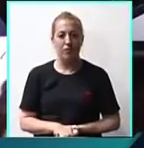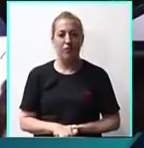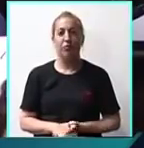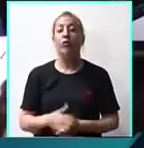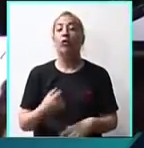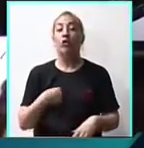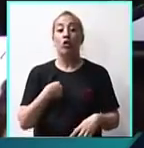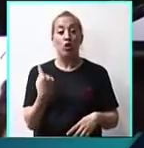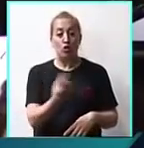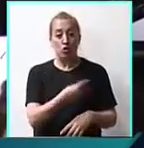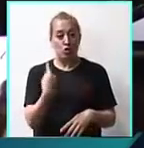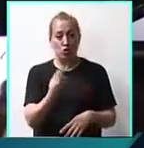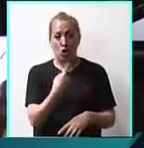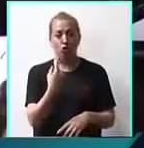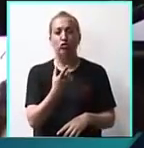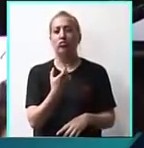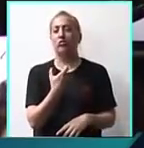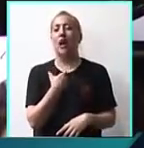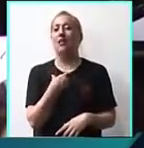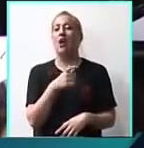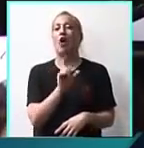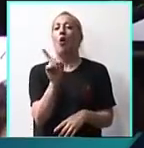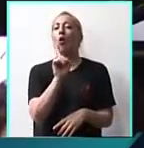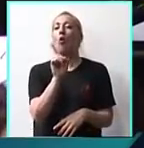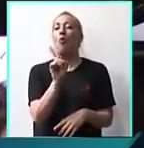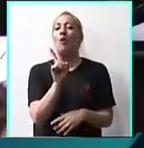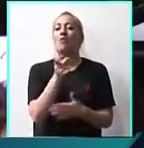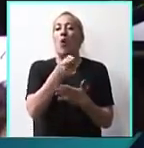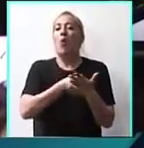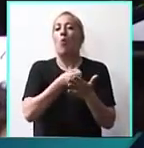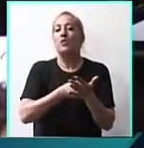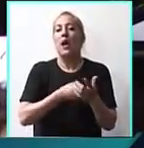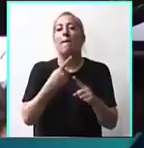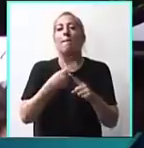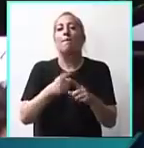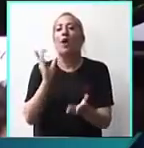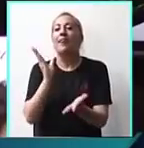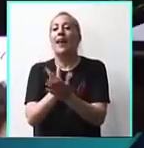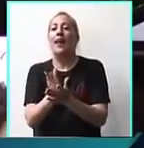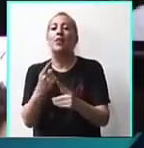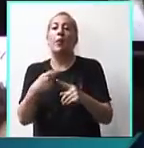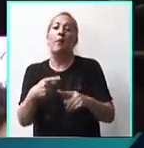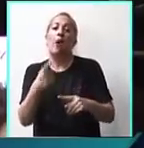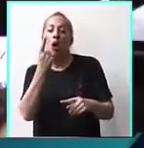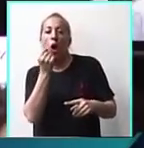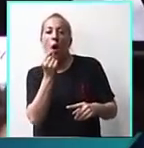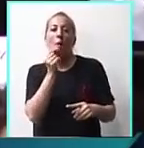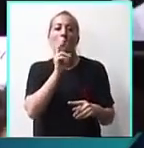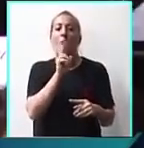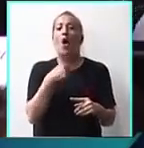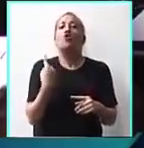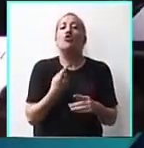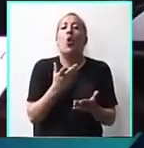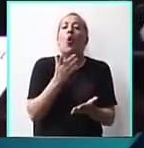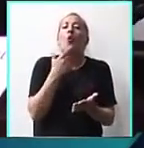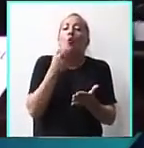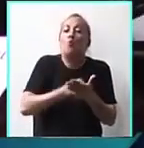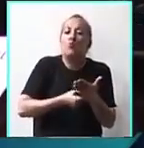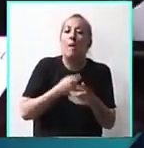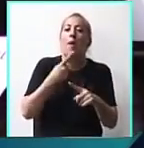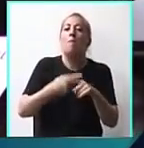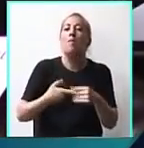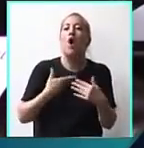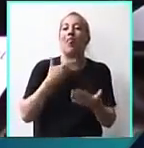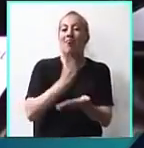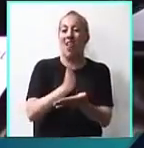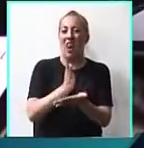Nosotras no luchamos, como dije, por delitos con perspectiva de género, nosotras luchamos por nuestros derechos. Y alguna de